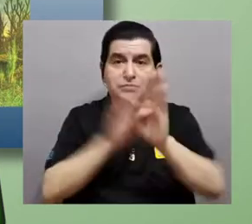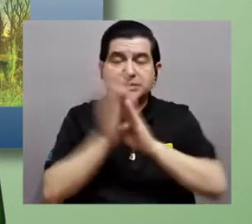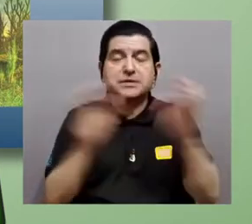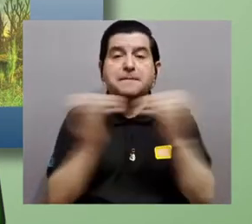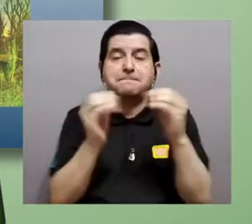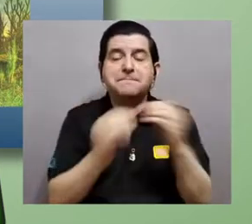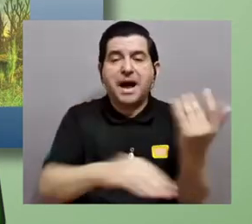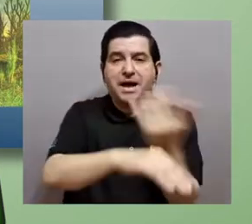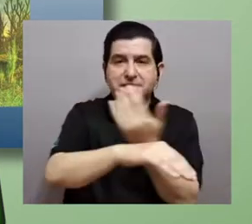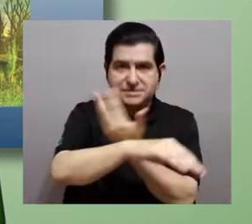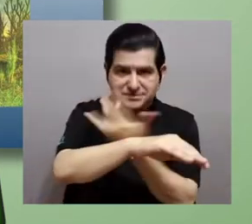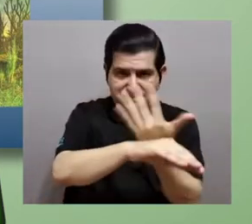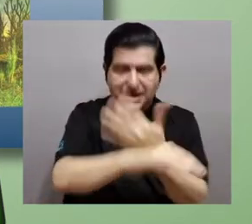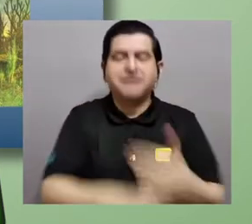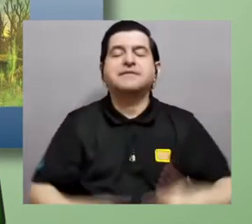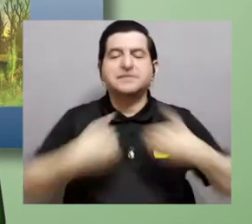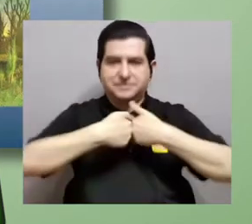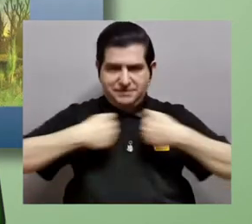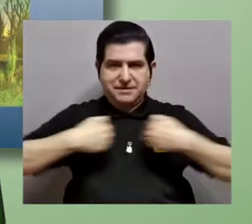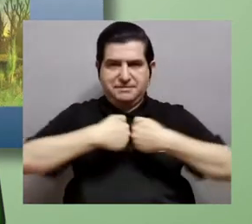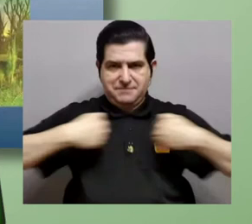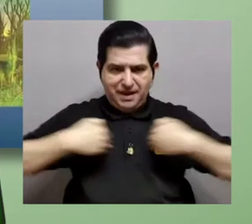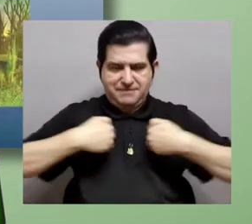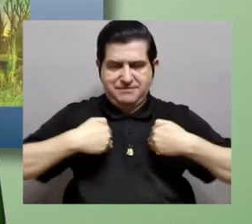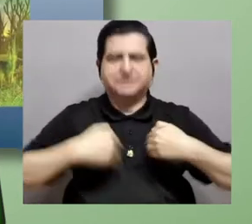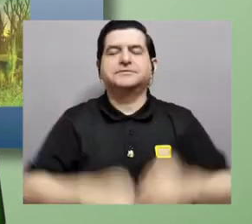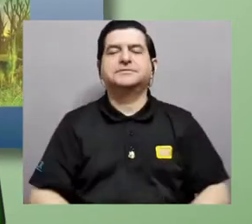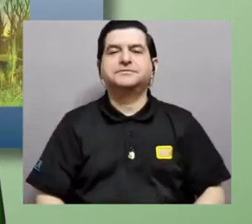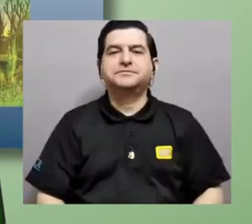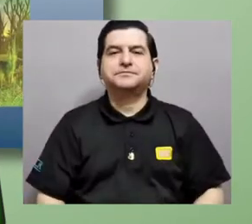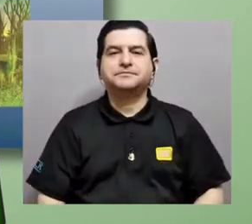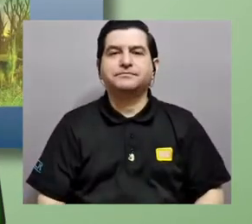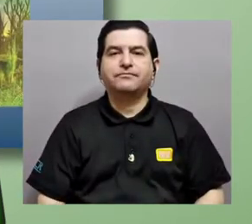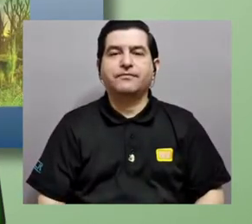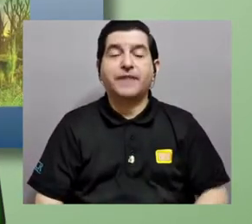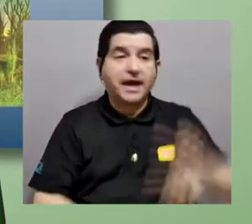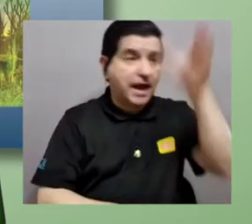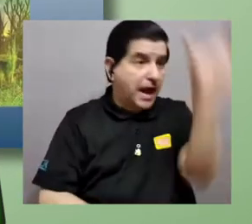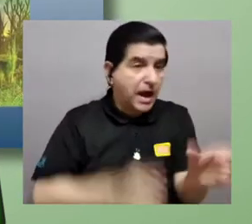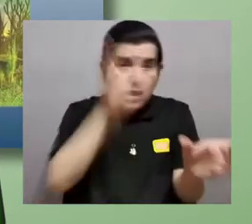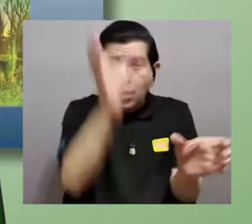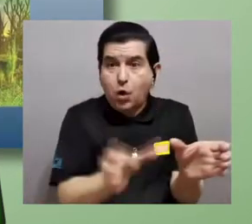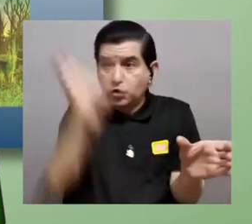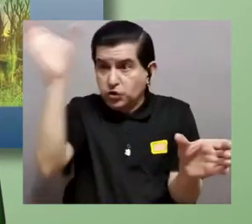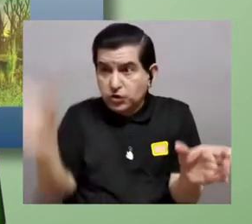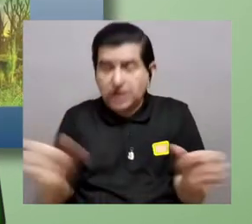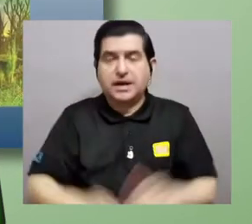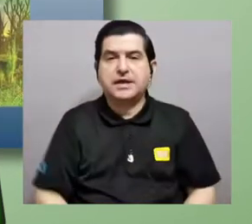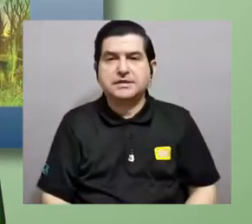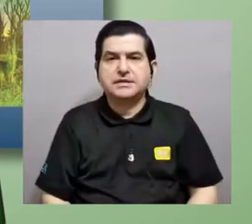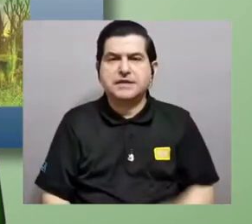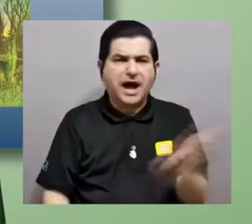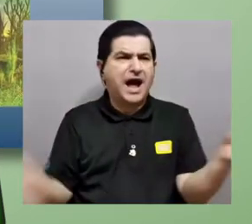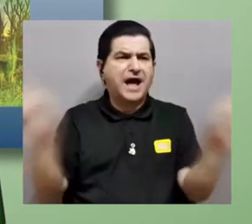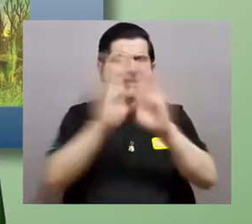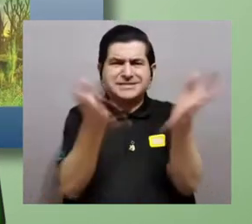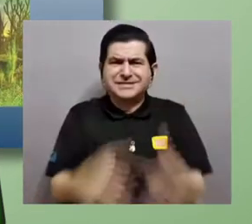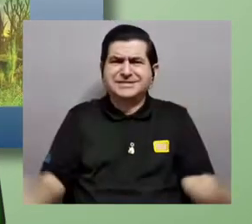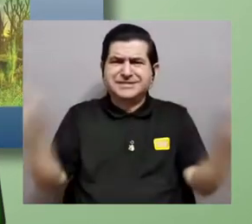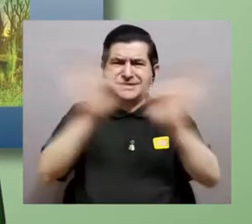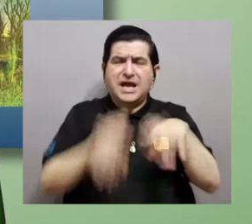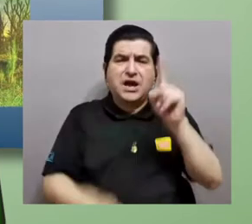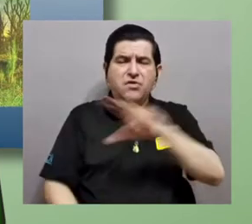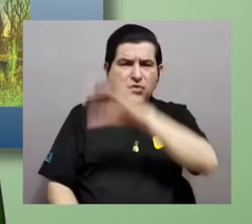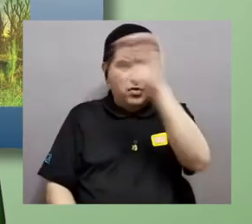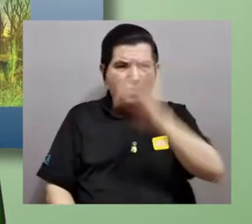desarrollo mayor de la fauna y de las plantas. En cuanto a los continentes, podemos hablar de que hay un cierre importante